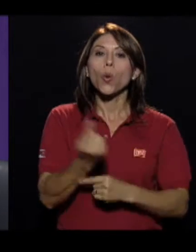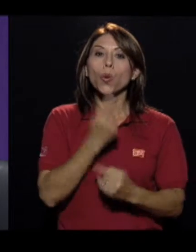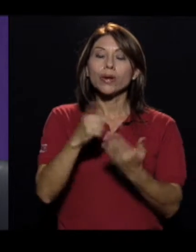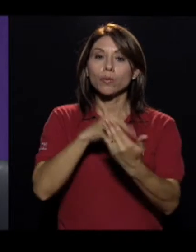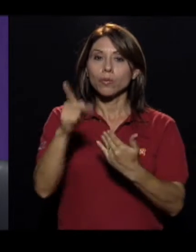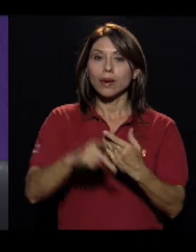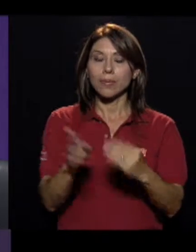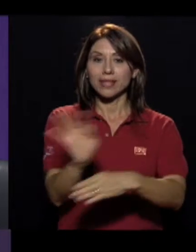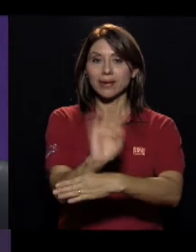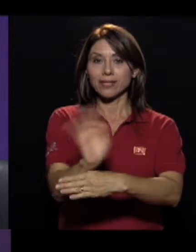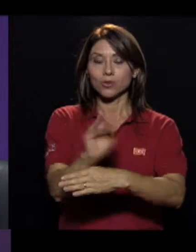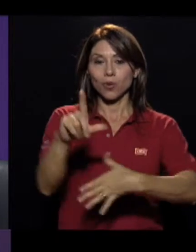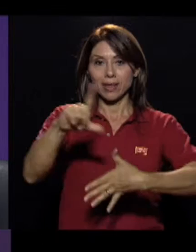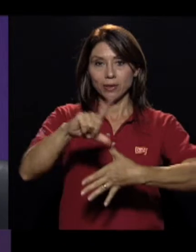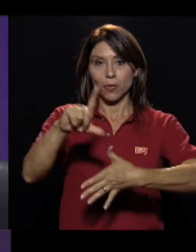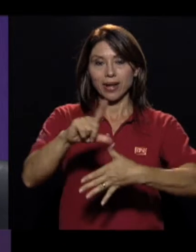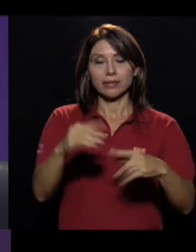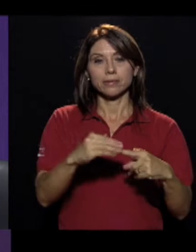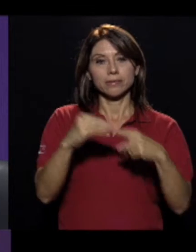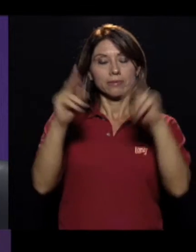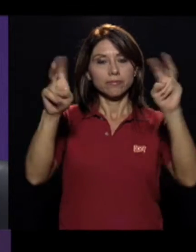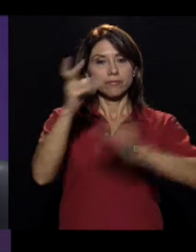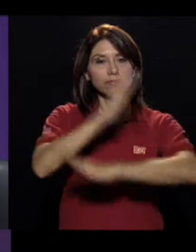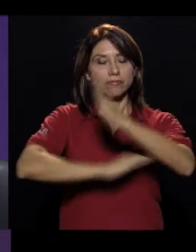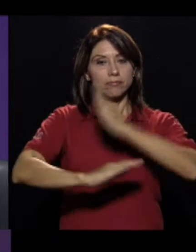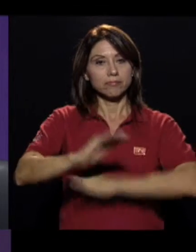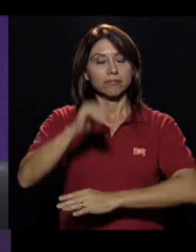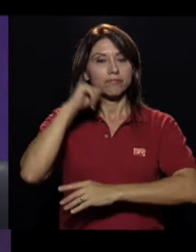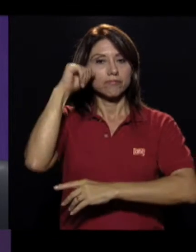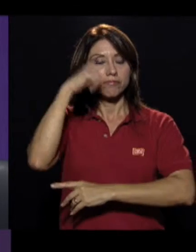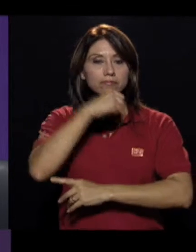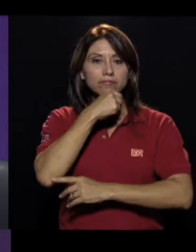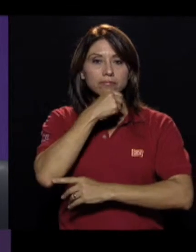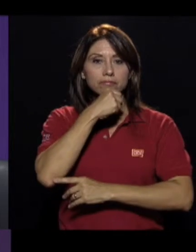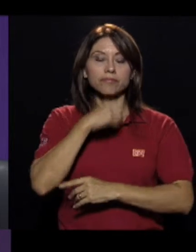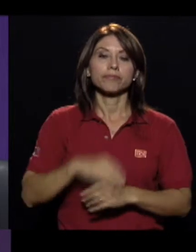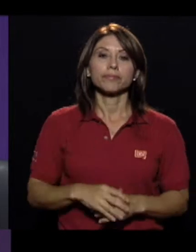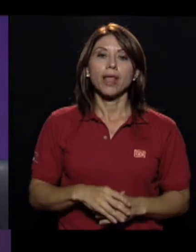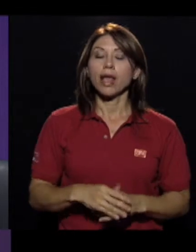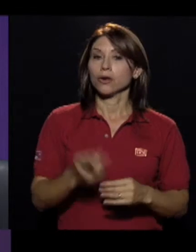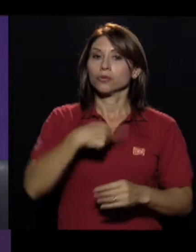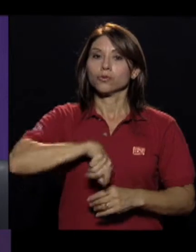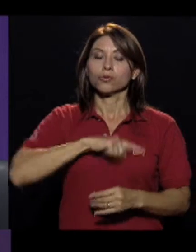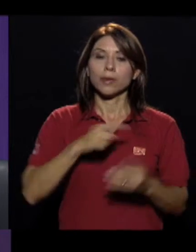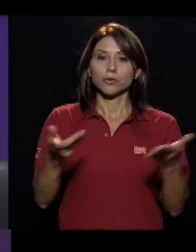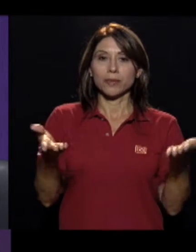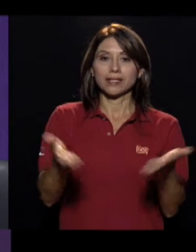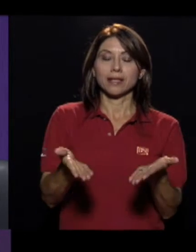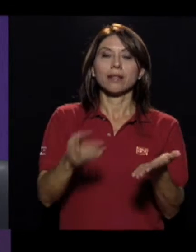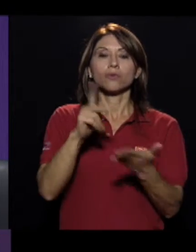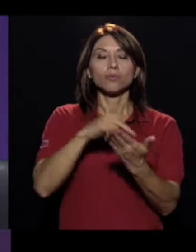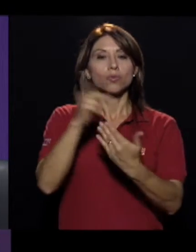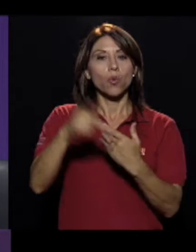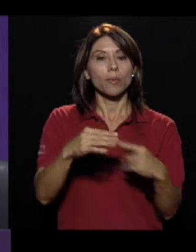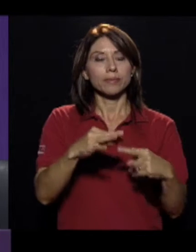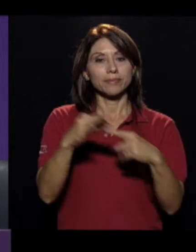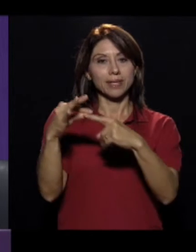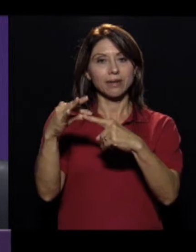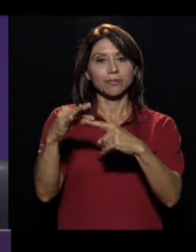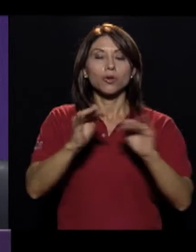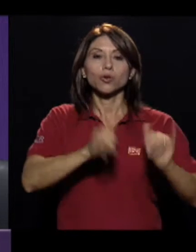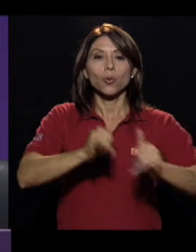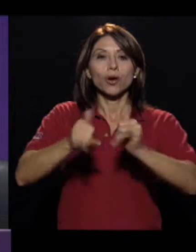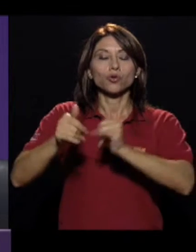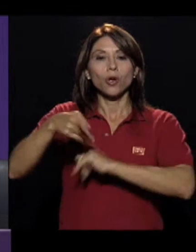Volvemos con más de Nexus, único programa de televisión latinoamericana especializado en discapacidad y adultez mayor. Le estamos